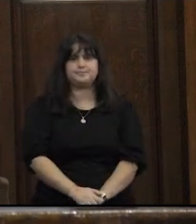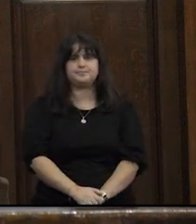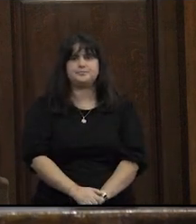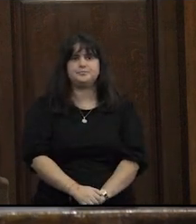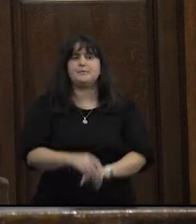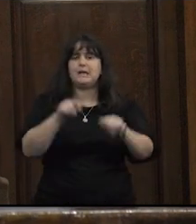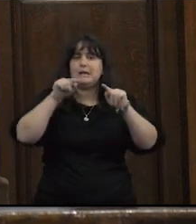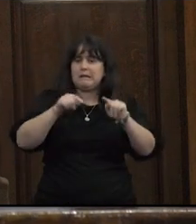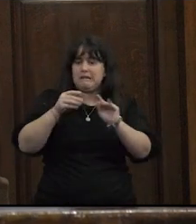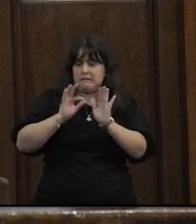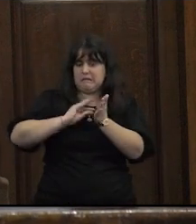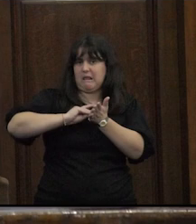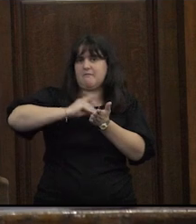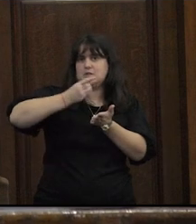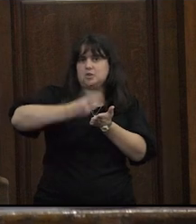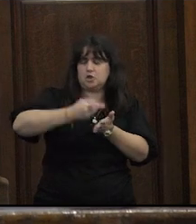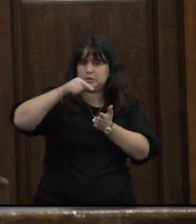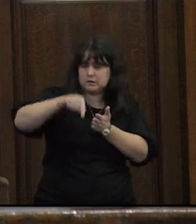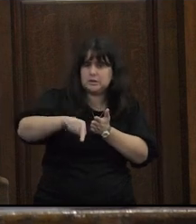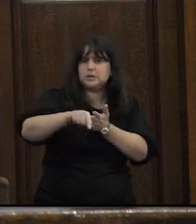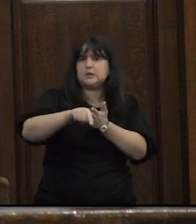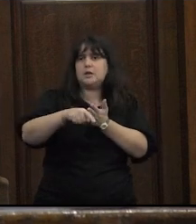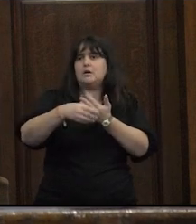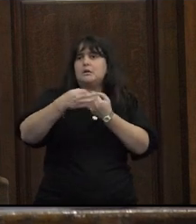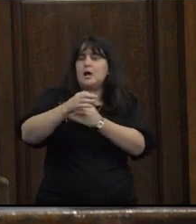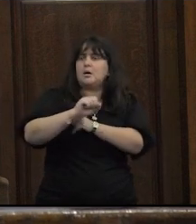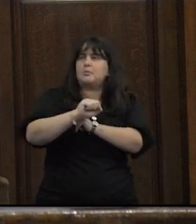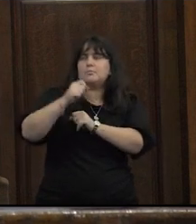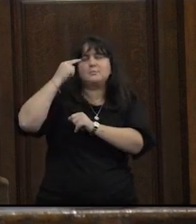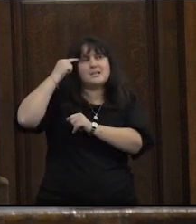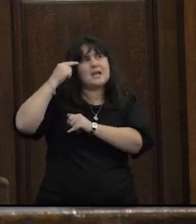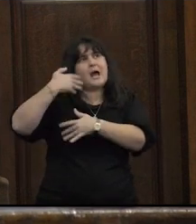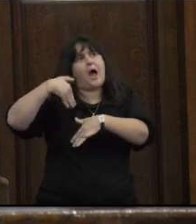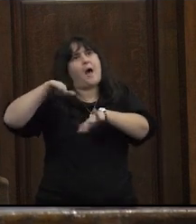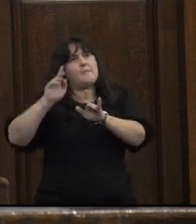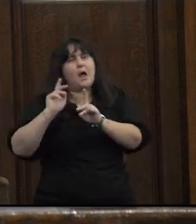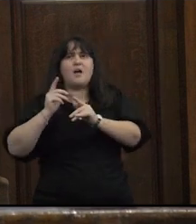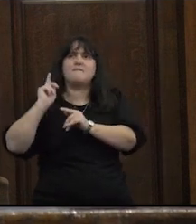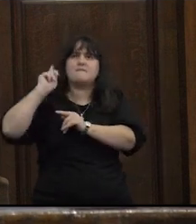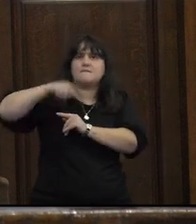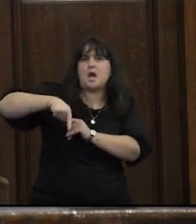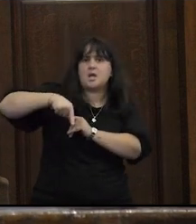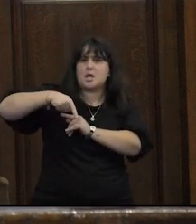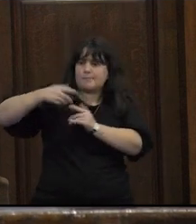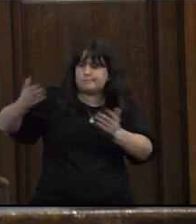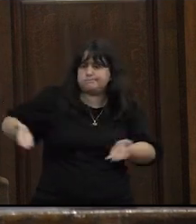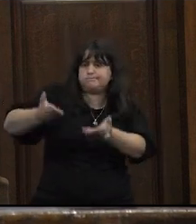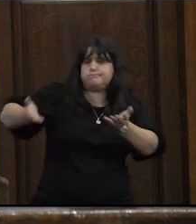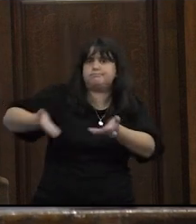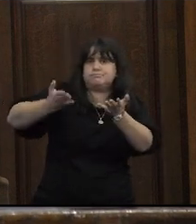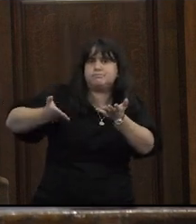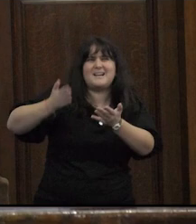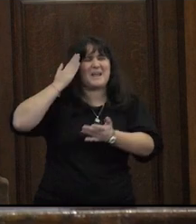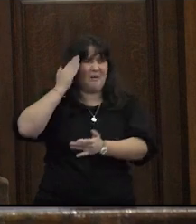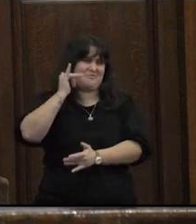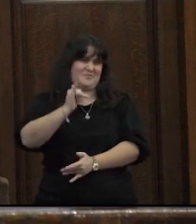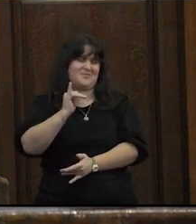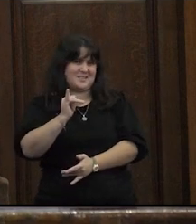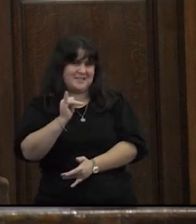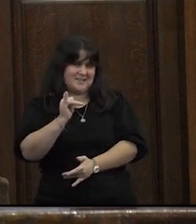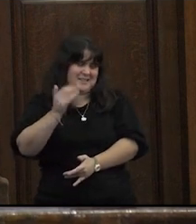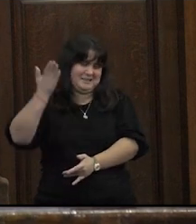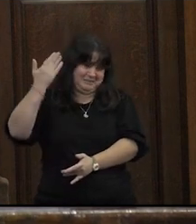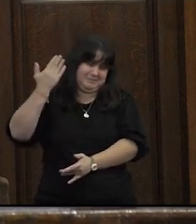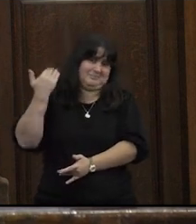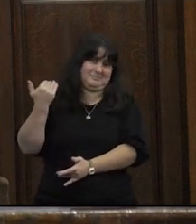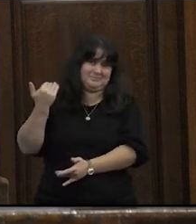estas definiciones podríamos pensar que van conformando un flujo de incitaciones ya lo sabemos desde